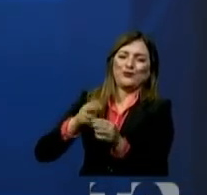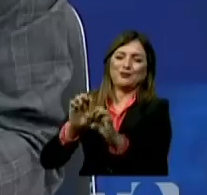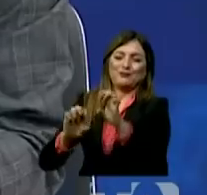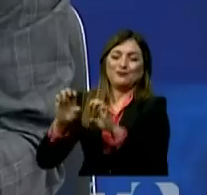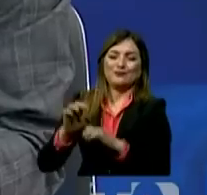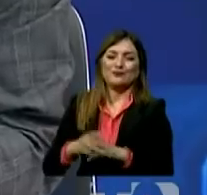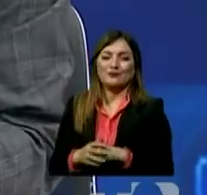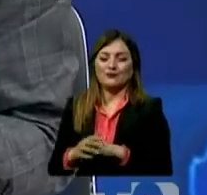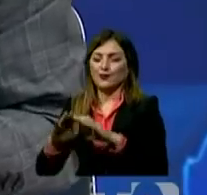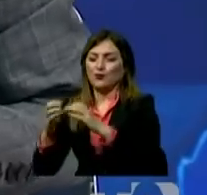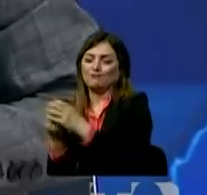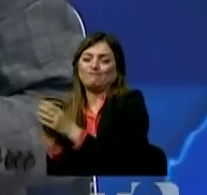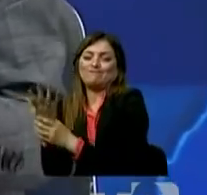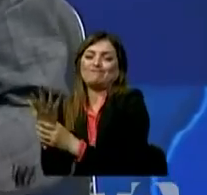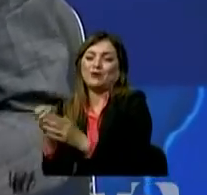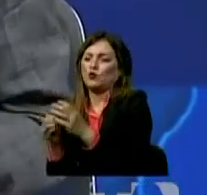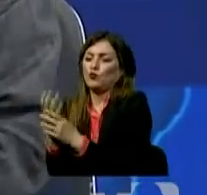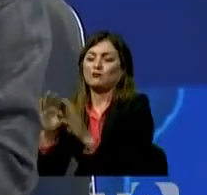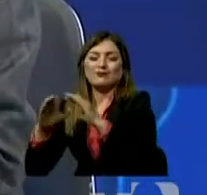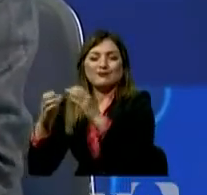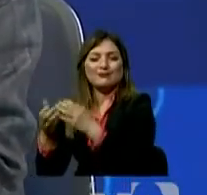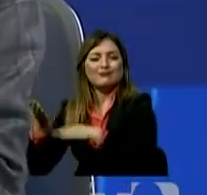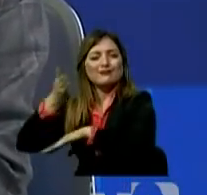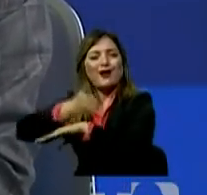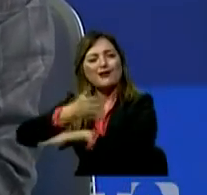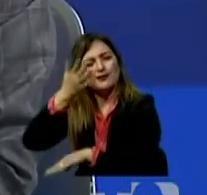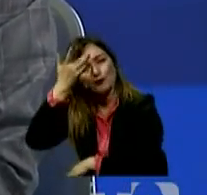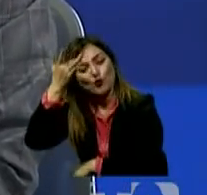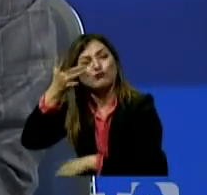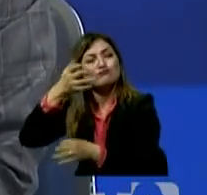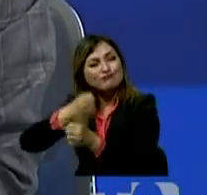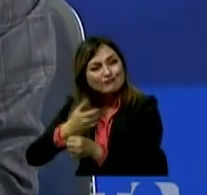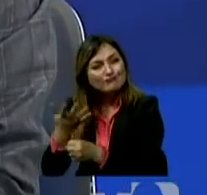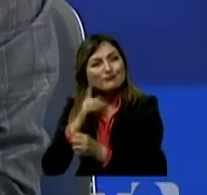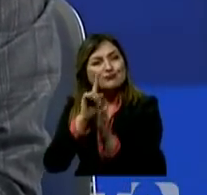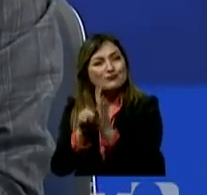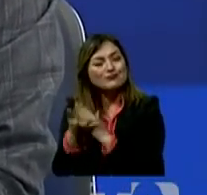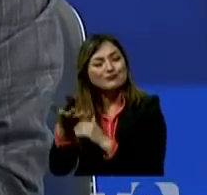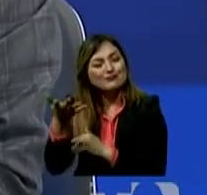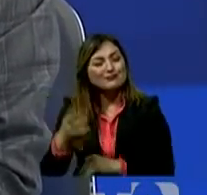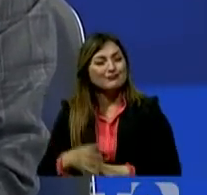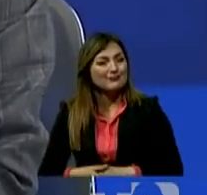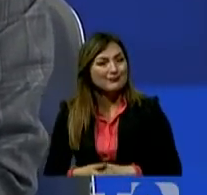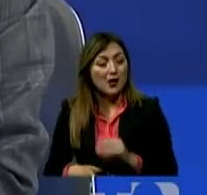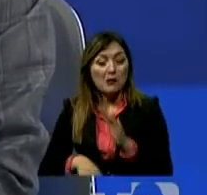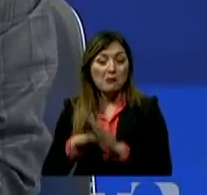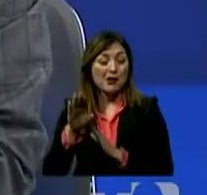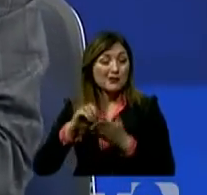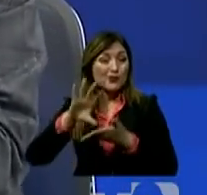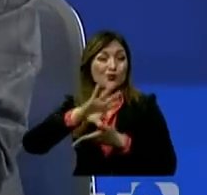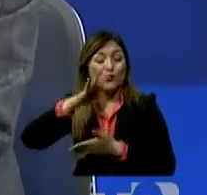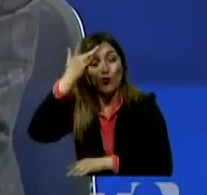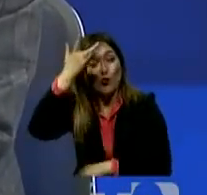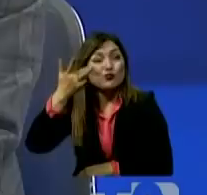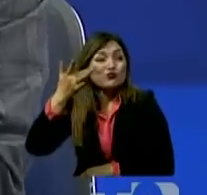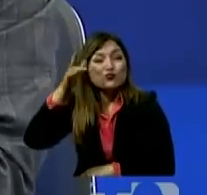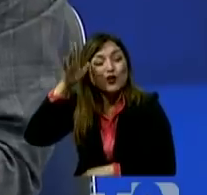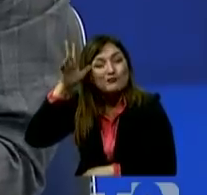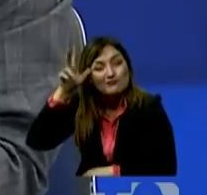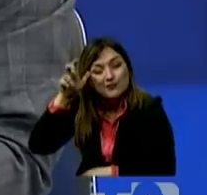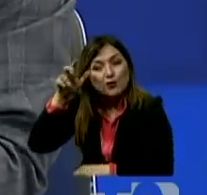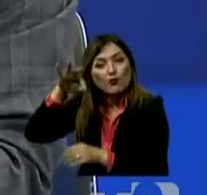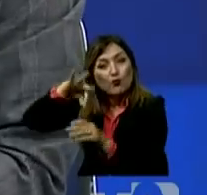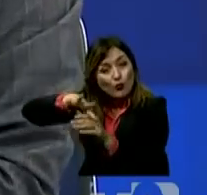Esa la forma de crear la comisión. Somos del proceso. La pregunta es, ¿por qué no lo hicieron antes vía denuncia? ¿Porque no había mayoría en el CAL? ¿O cree usted